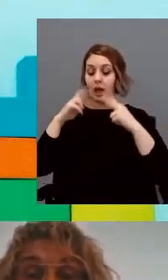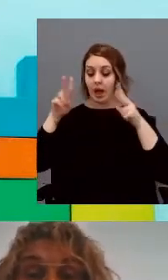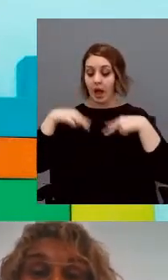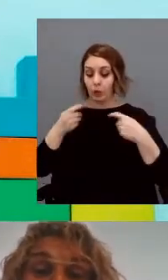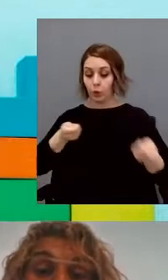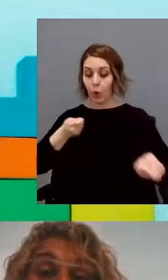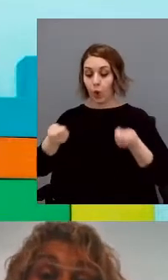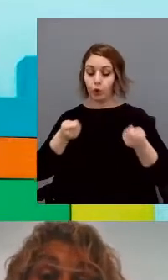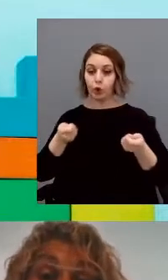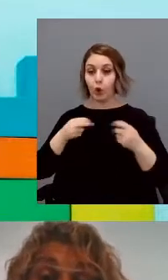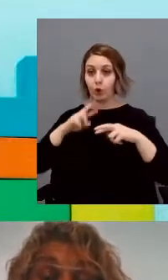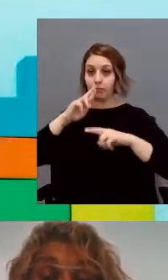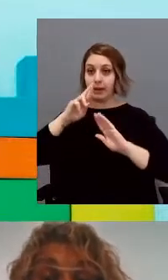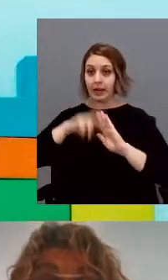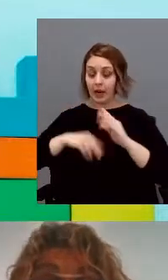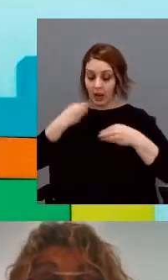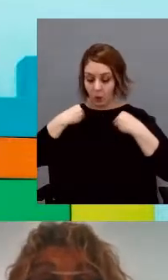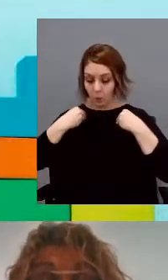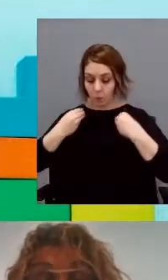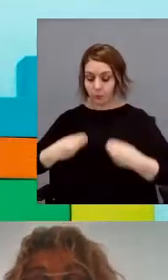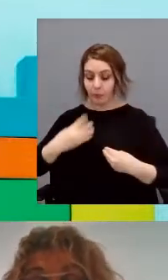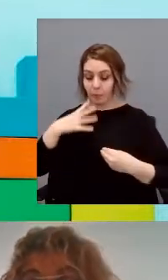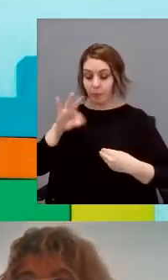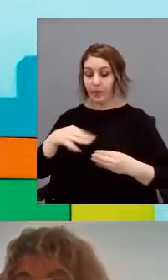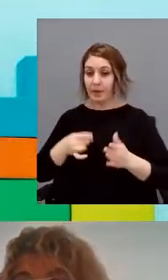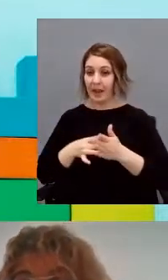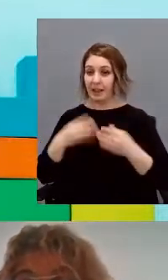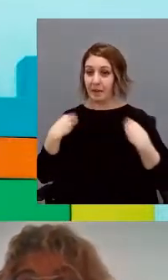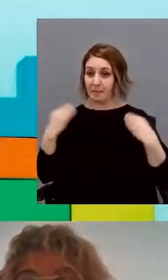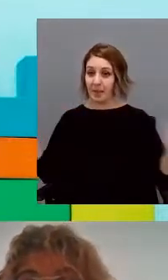autocontrol y favorecer también la calidad de vida.